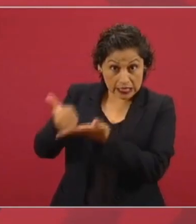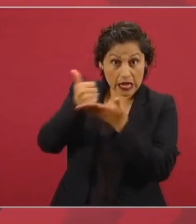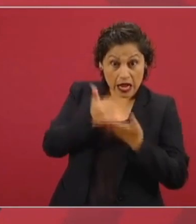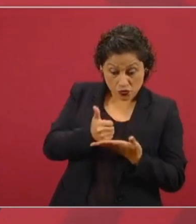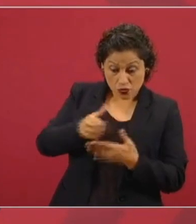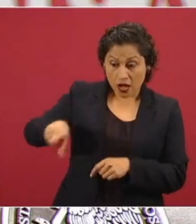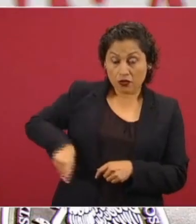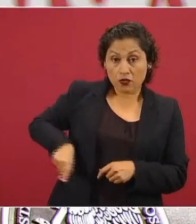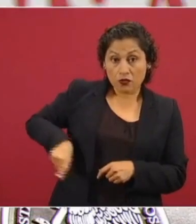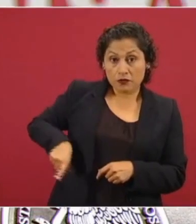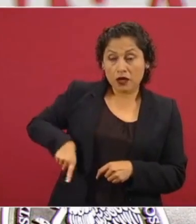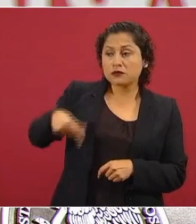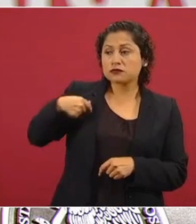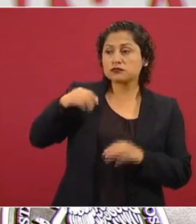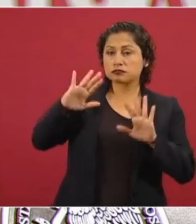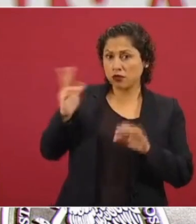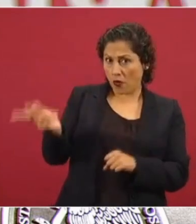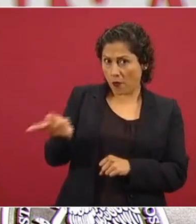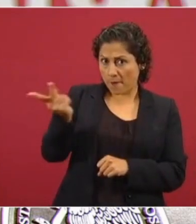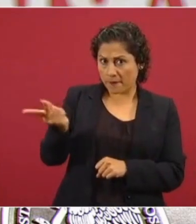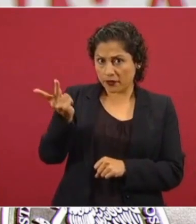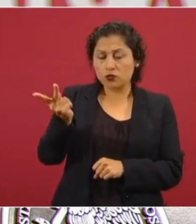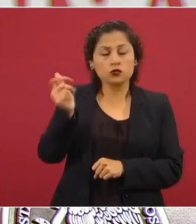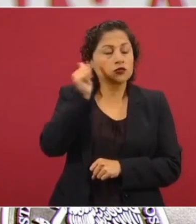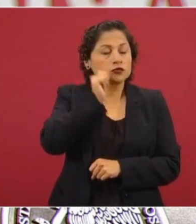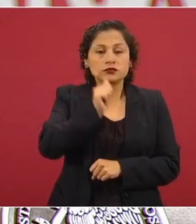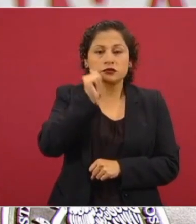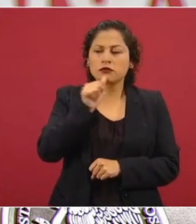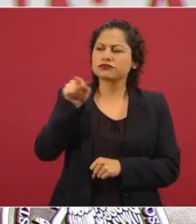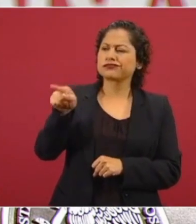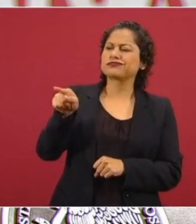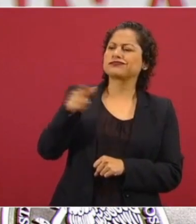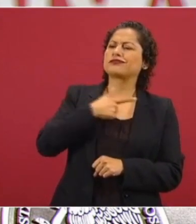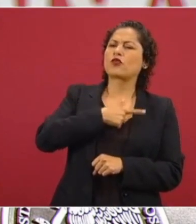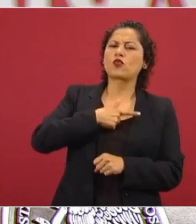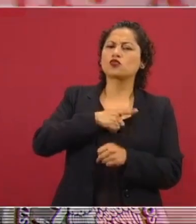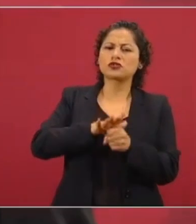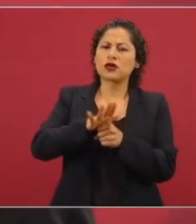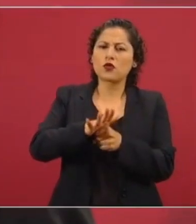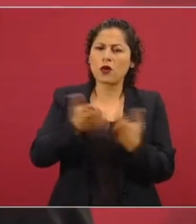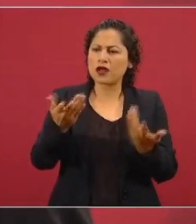en el gobierno que si qué les gusta hacer,